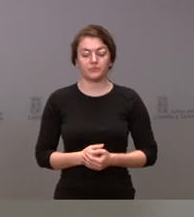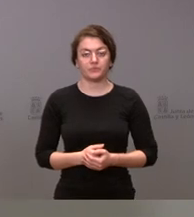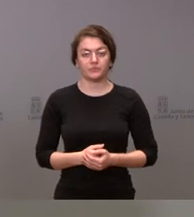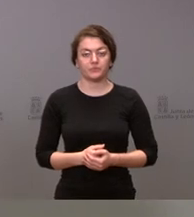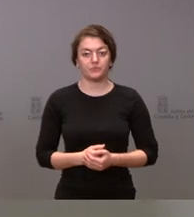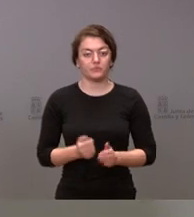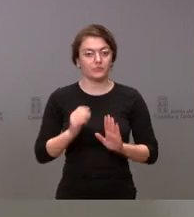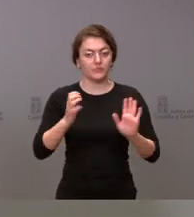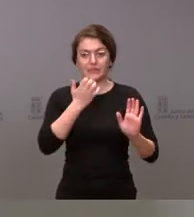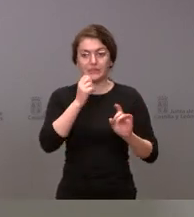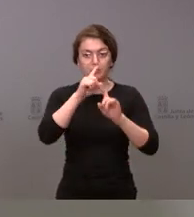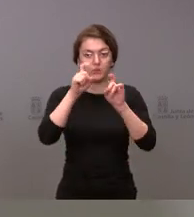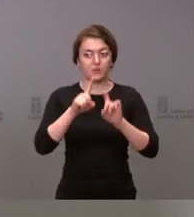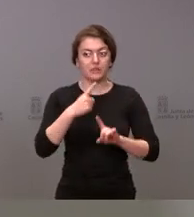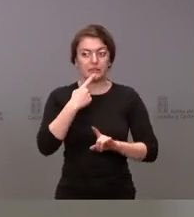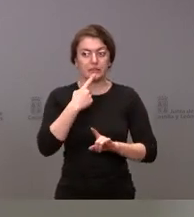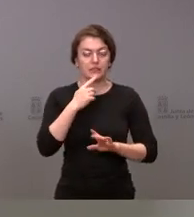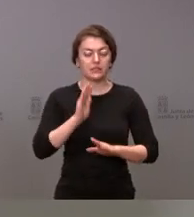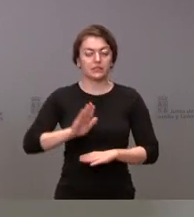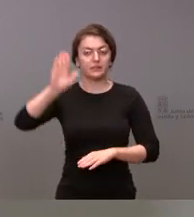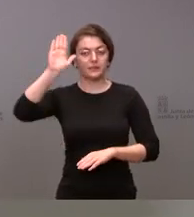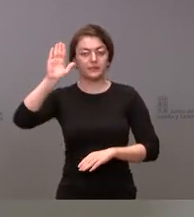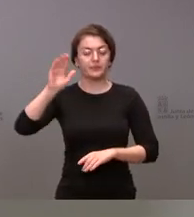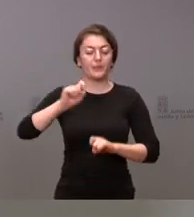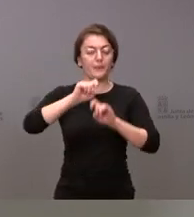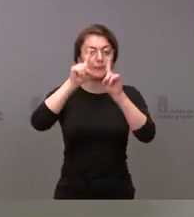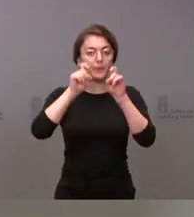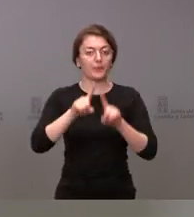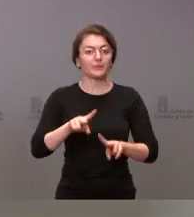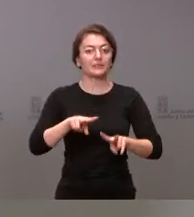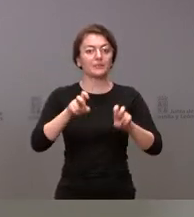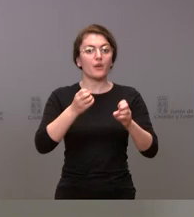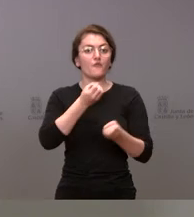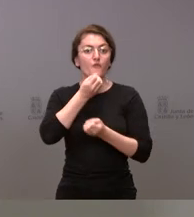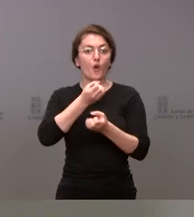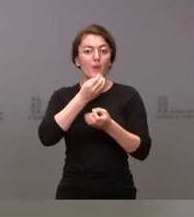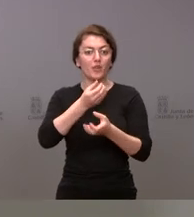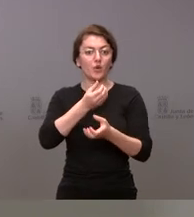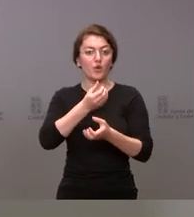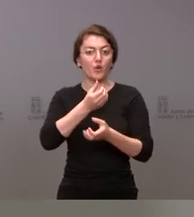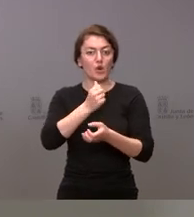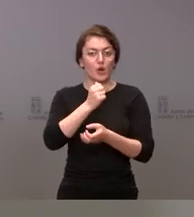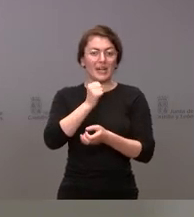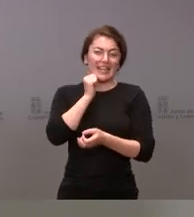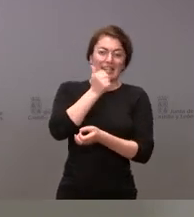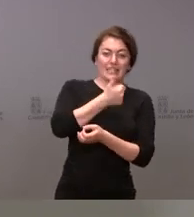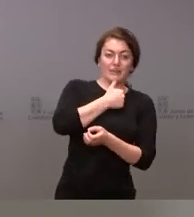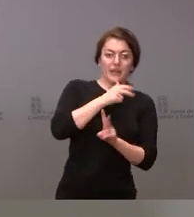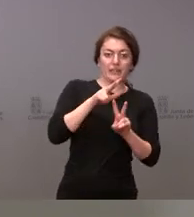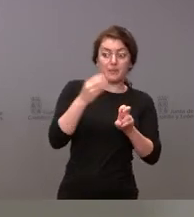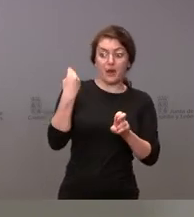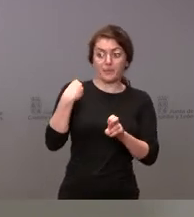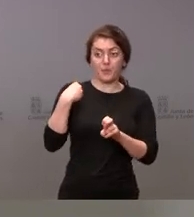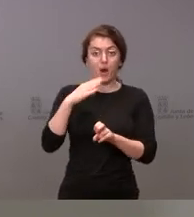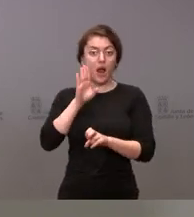Si no hay más preguntas en la sala, vamos… Sí, vale. Una cuestión más sobre la información reservada que han dicho que han abierto a la pregunta de mi compañero.